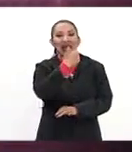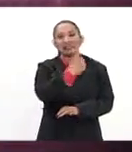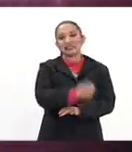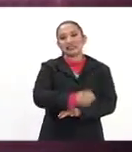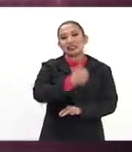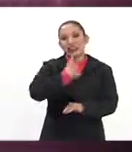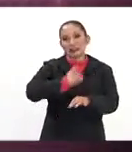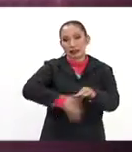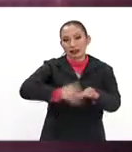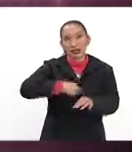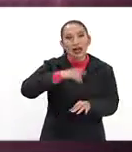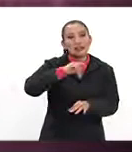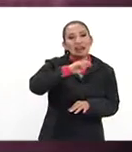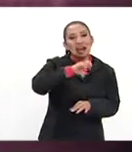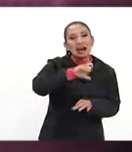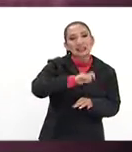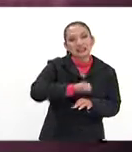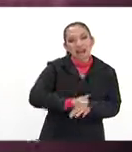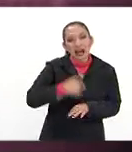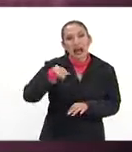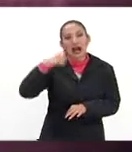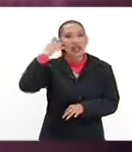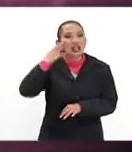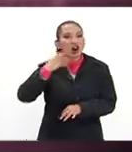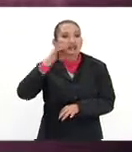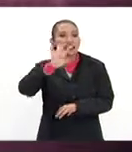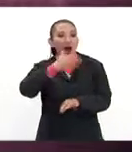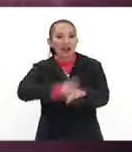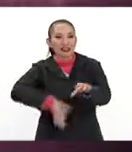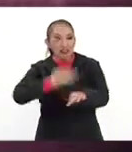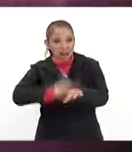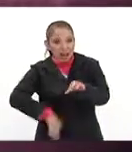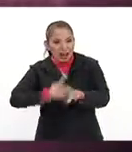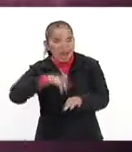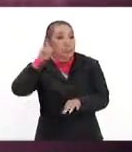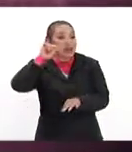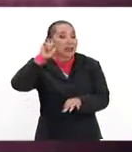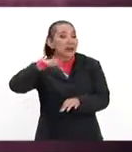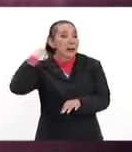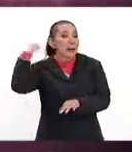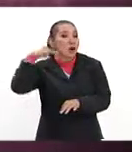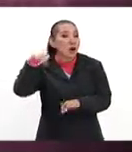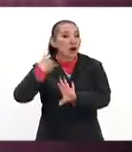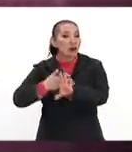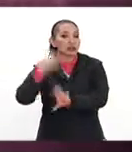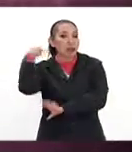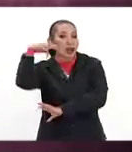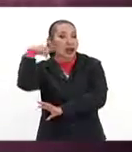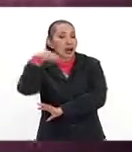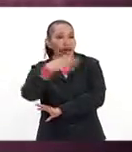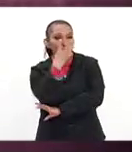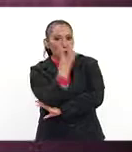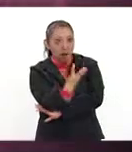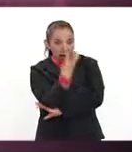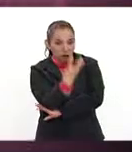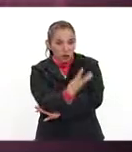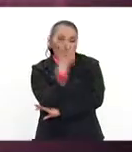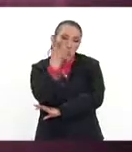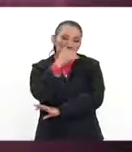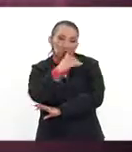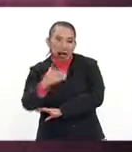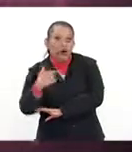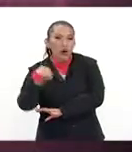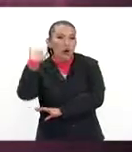horas. León contra Nelcaxa también este día a las 5 de la tarde. Para mañana, Morelia contra Veracruz a las 4.00, 4